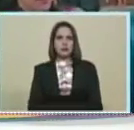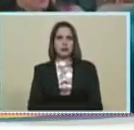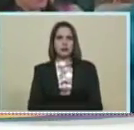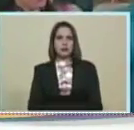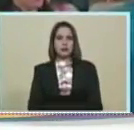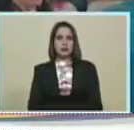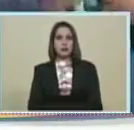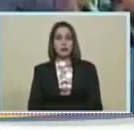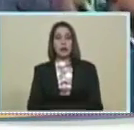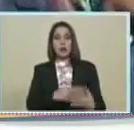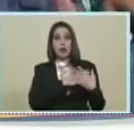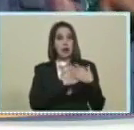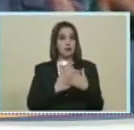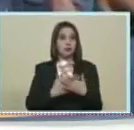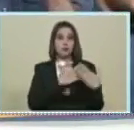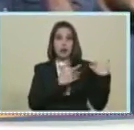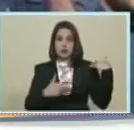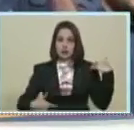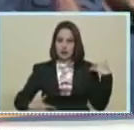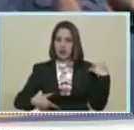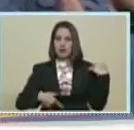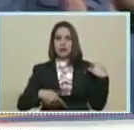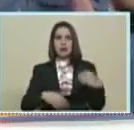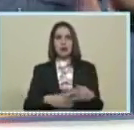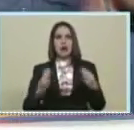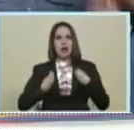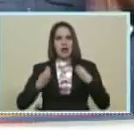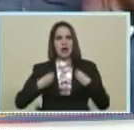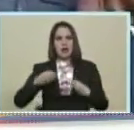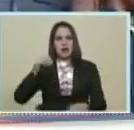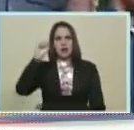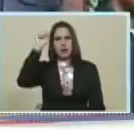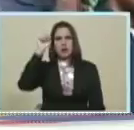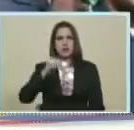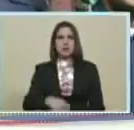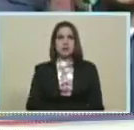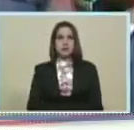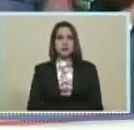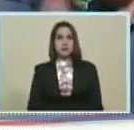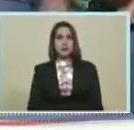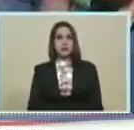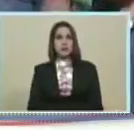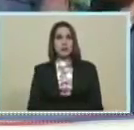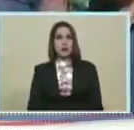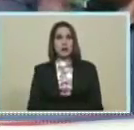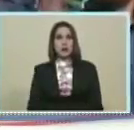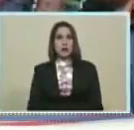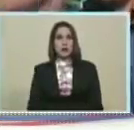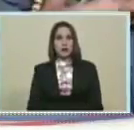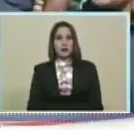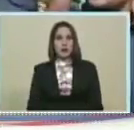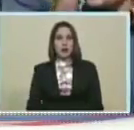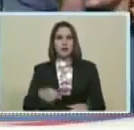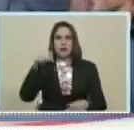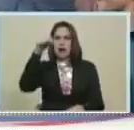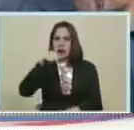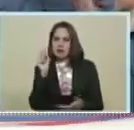Querido presidente Nicolás Maduro Ando aquí Coleado